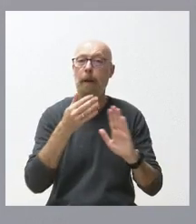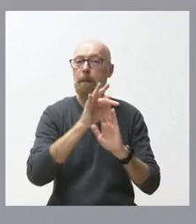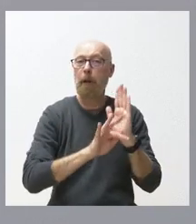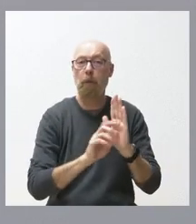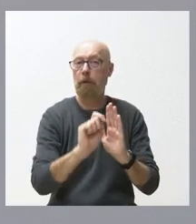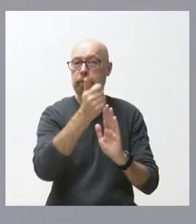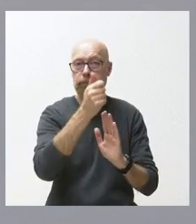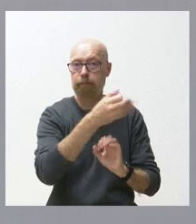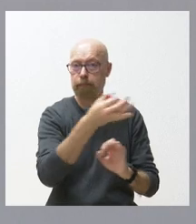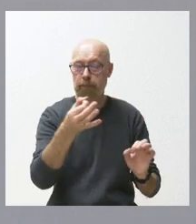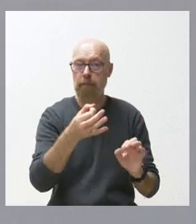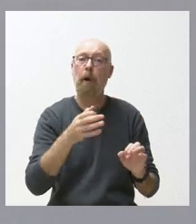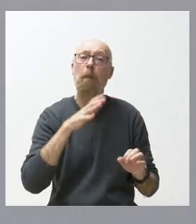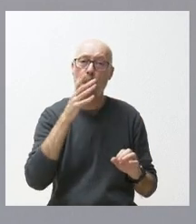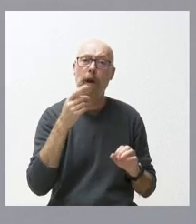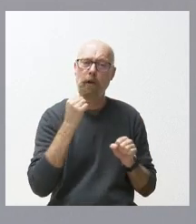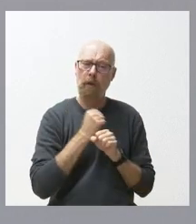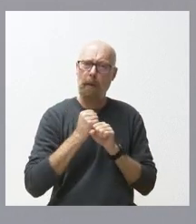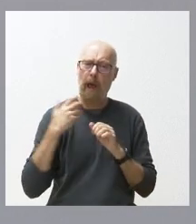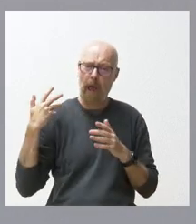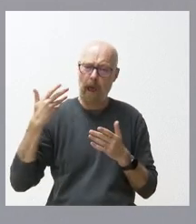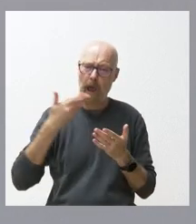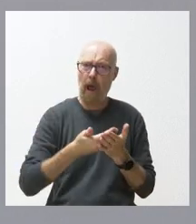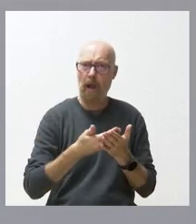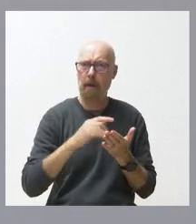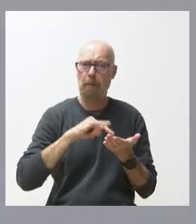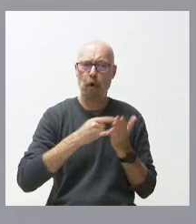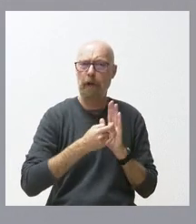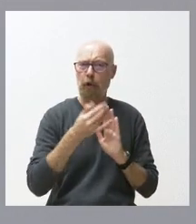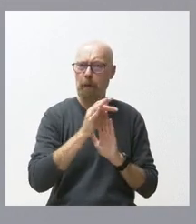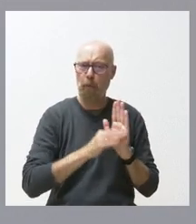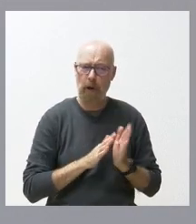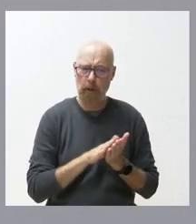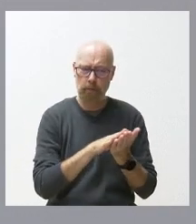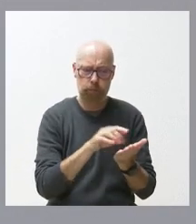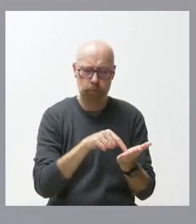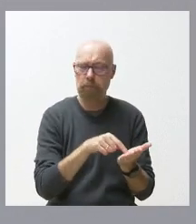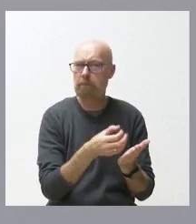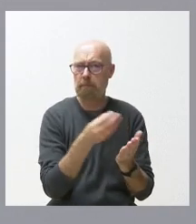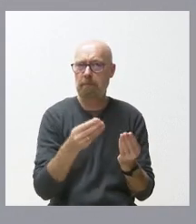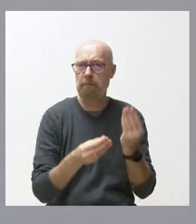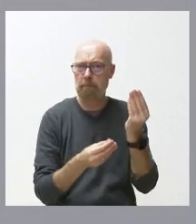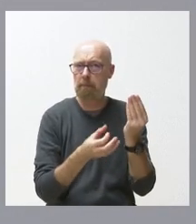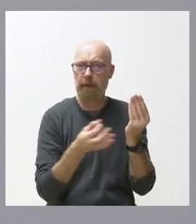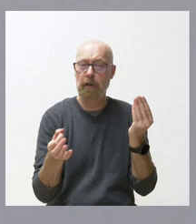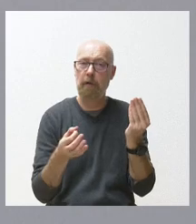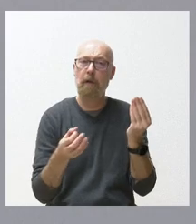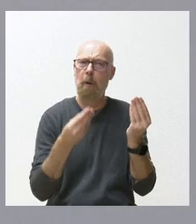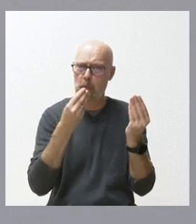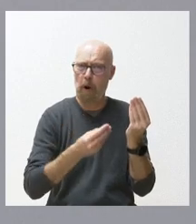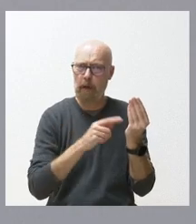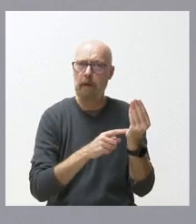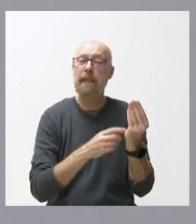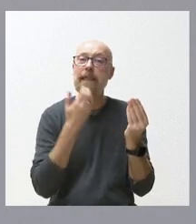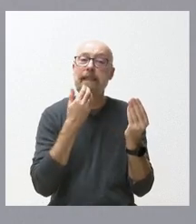hemos trabajado y está encima de la mesa y creo sinceramente que es un buen proyecto de presupuesto y estoy convencido de que si no lo hubiera sido no hubiéramos sido capaces de convencer a los grupos